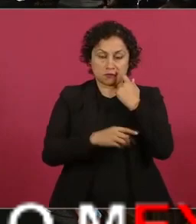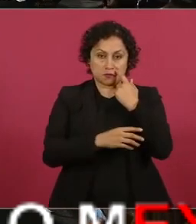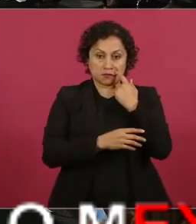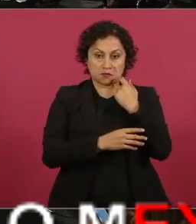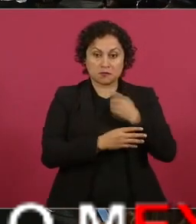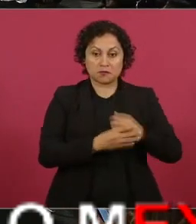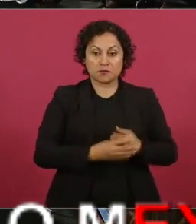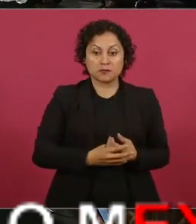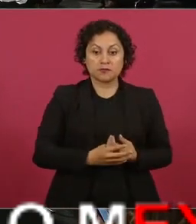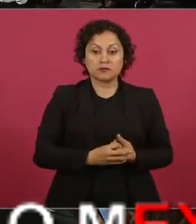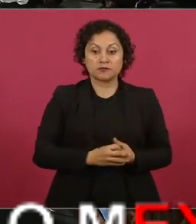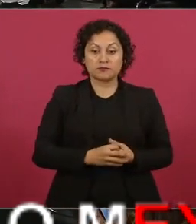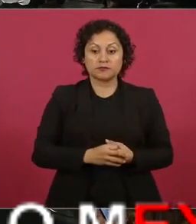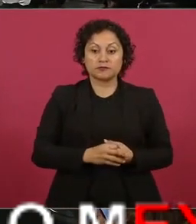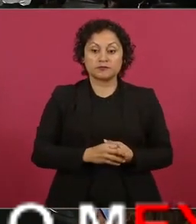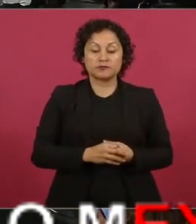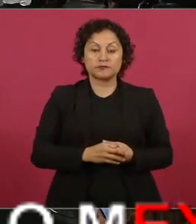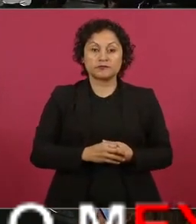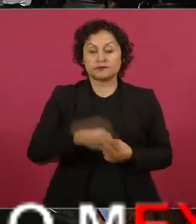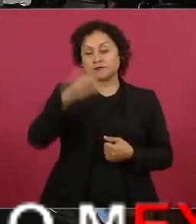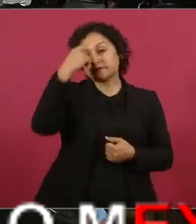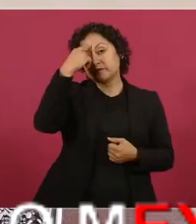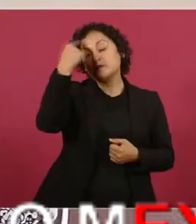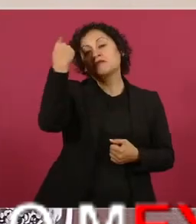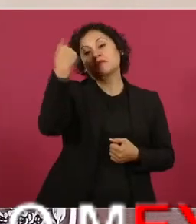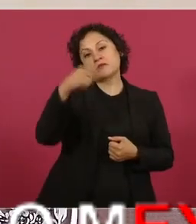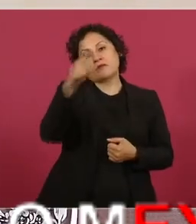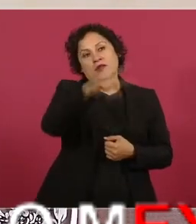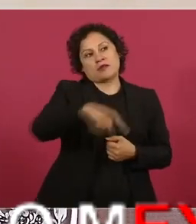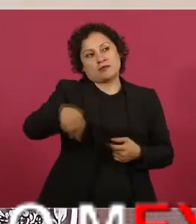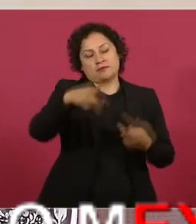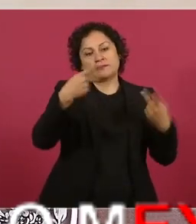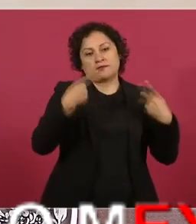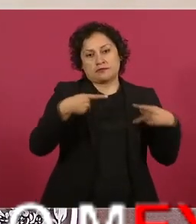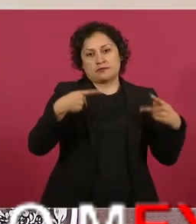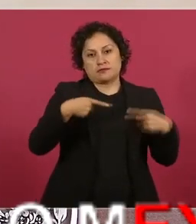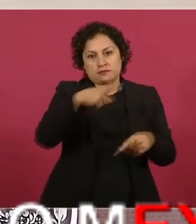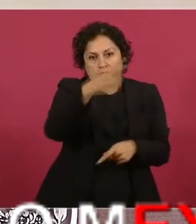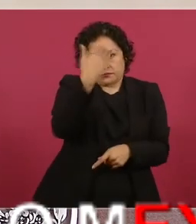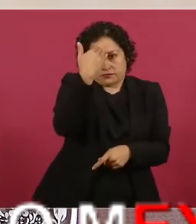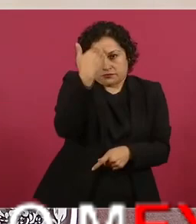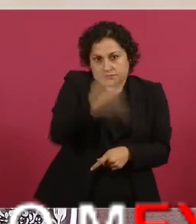nada más para que la gente sepa que existe el oficio.